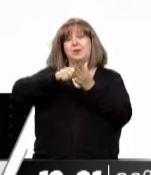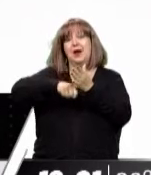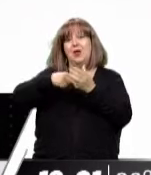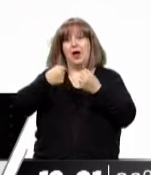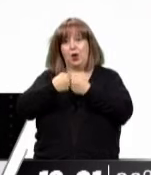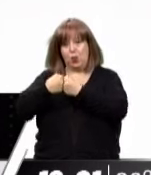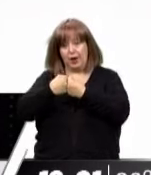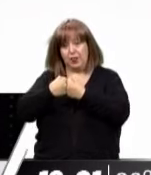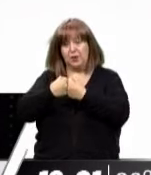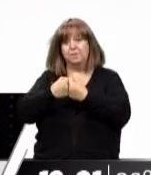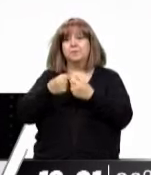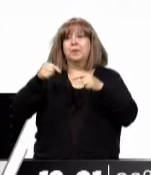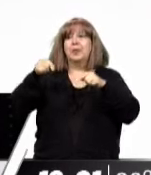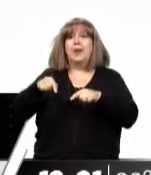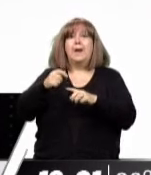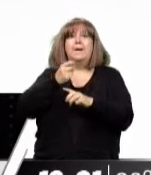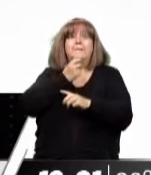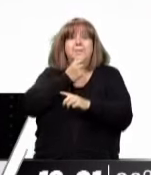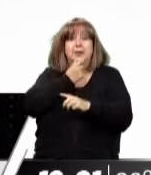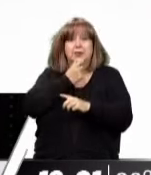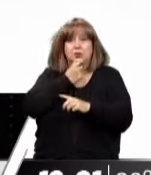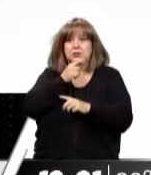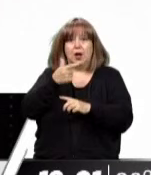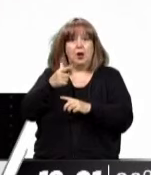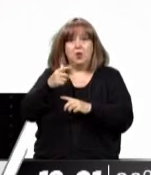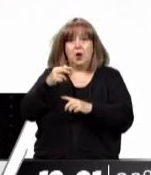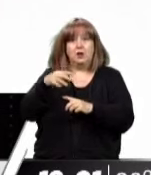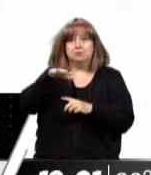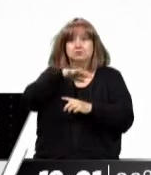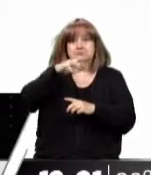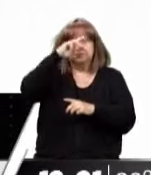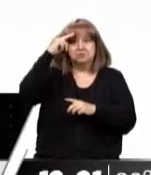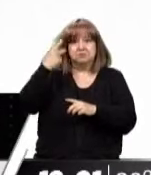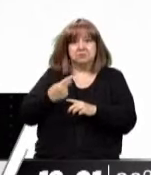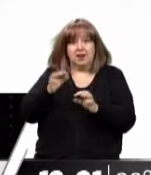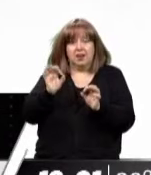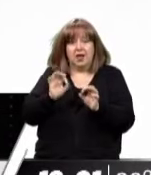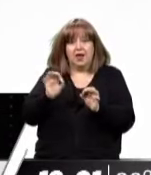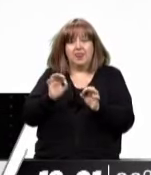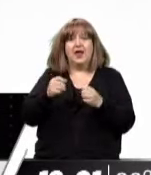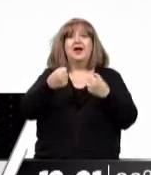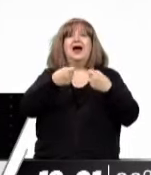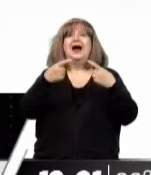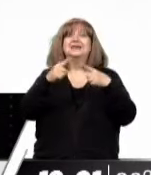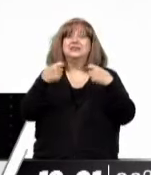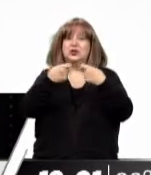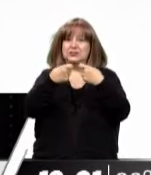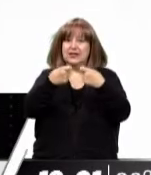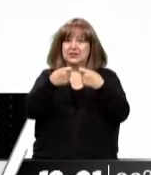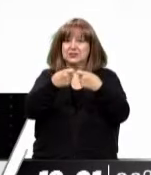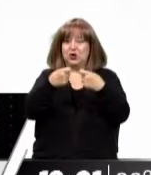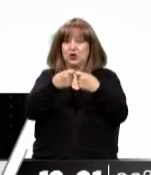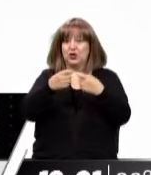Mendoza no cuenta ni con un organismo provincial competente en asuntos indígenas ni firmó un convenio específico para realizar el relevamiento territorial de forma